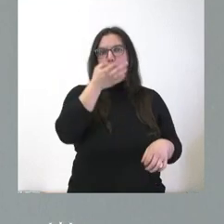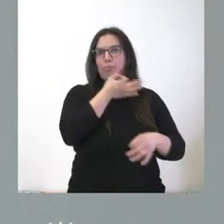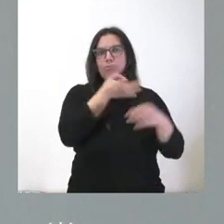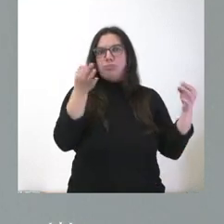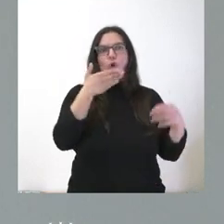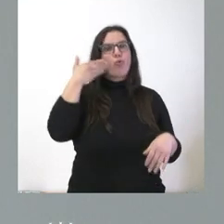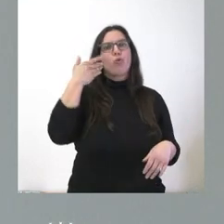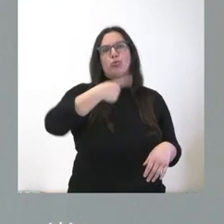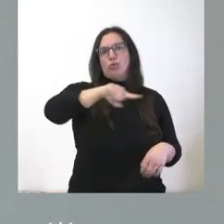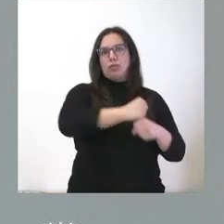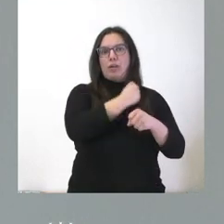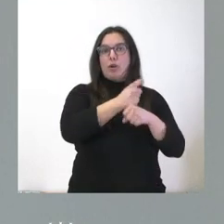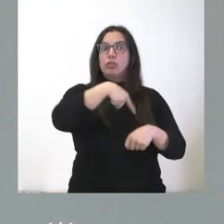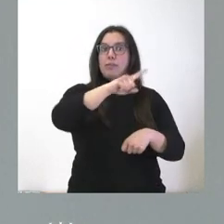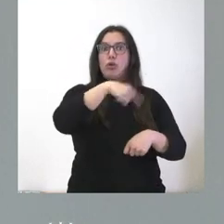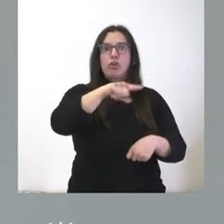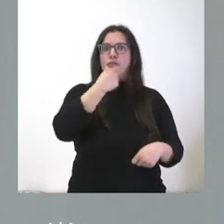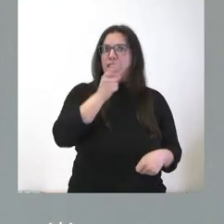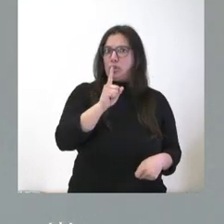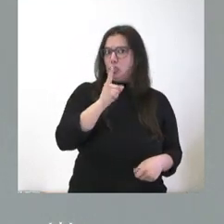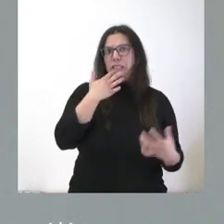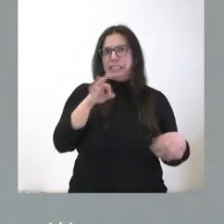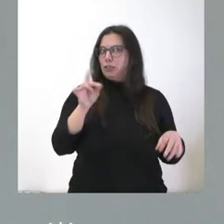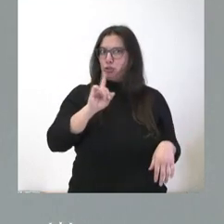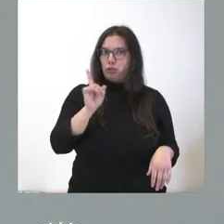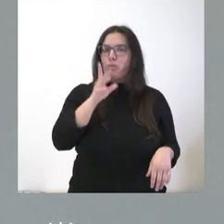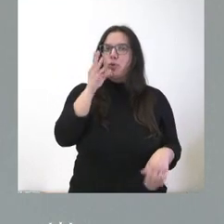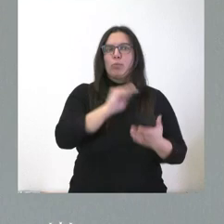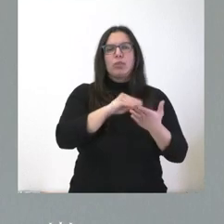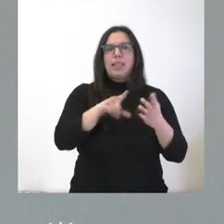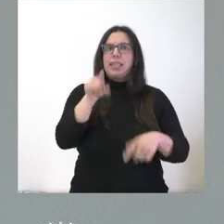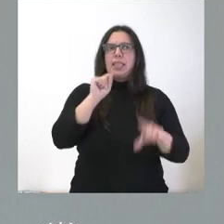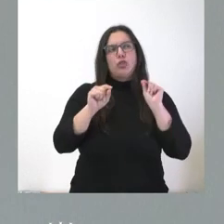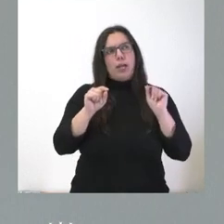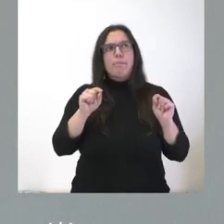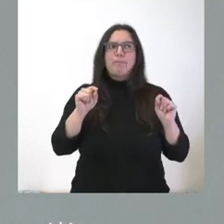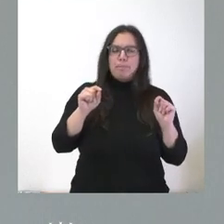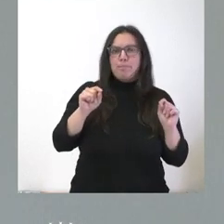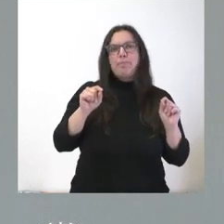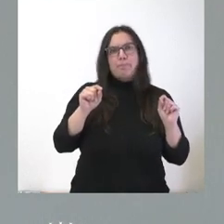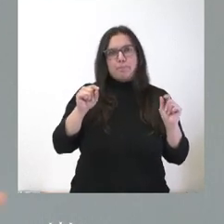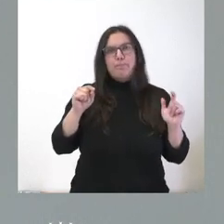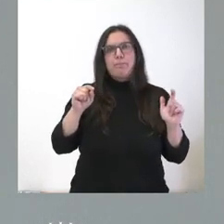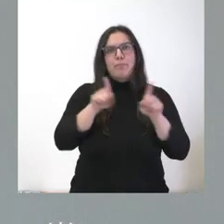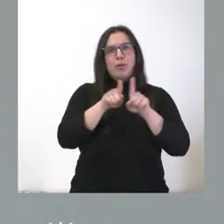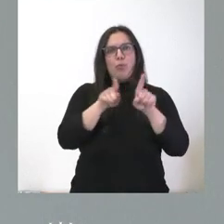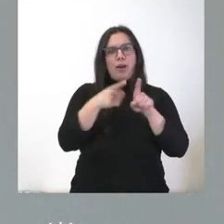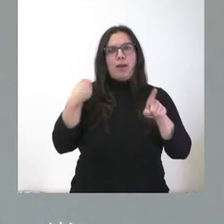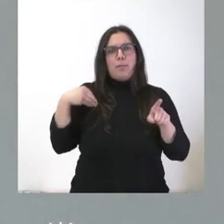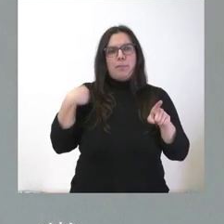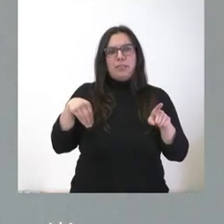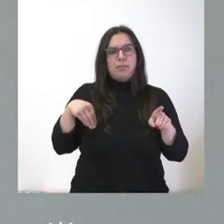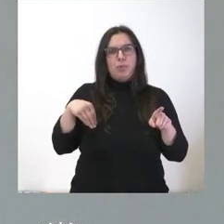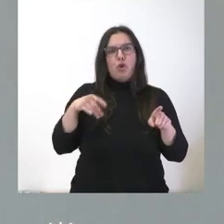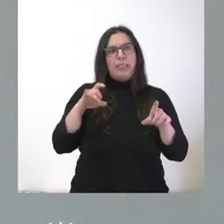de su trabajo. No es un trabajo sencillo ni fácil, porque muchas veces toman decisiones que entran en conflictos elementos